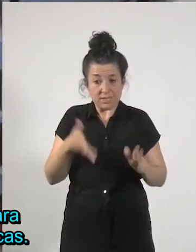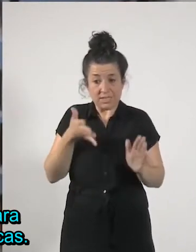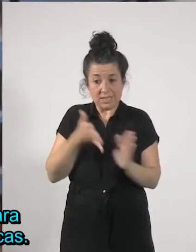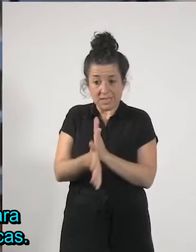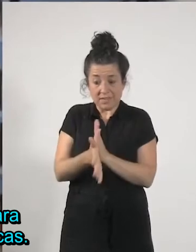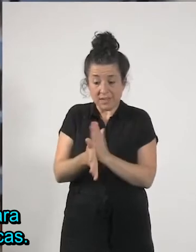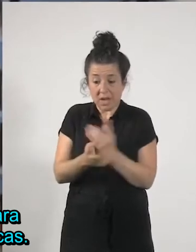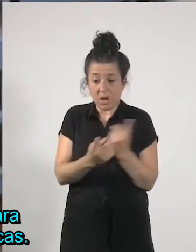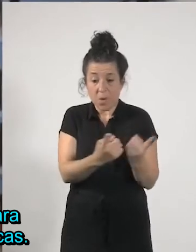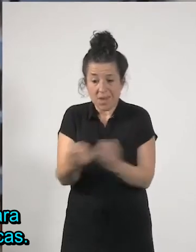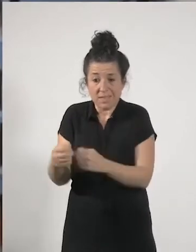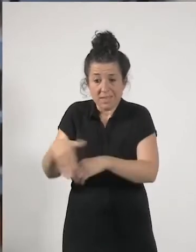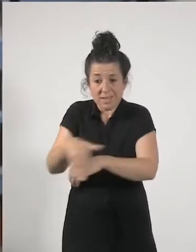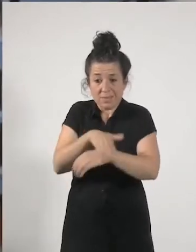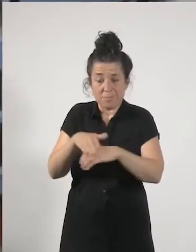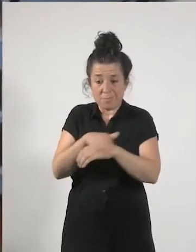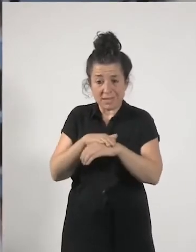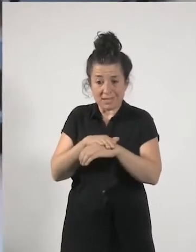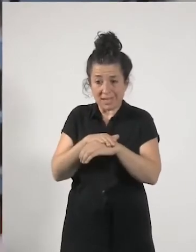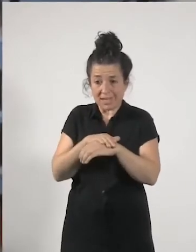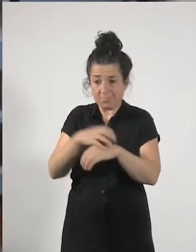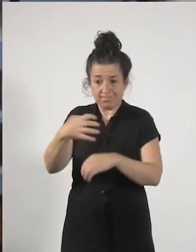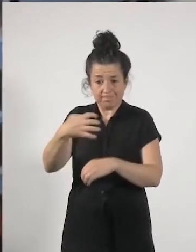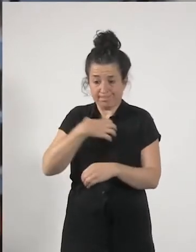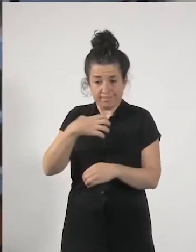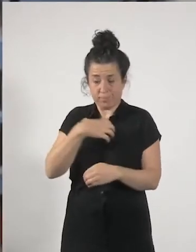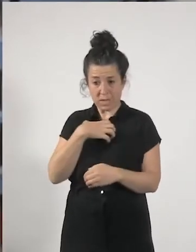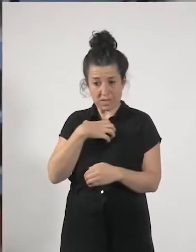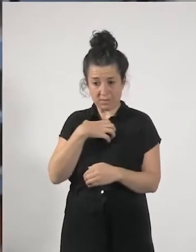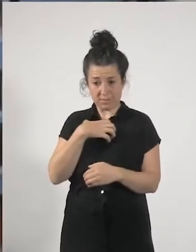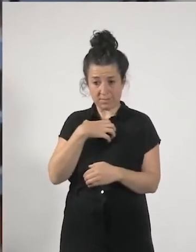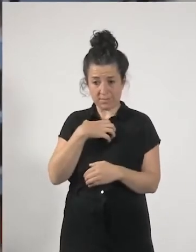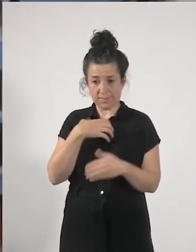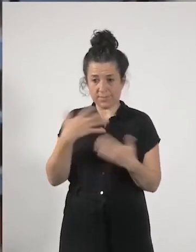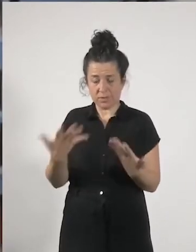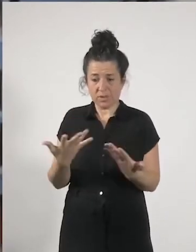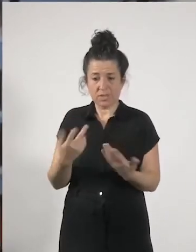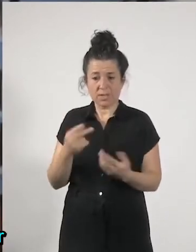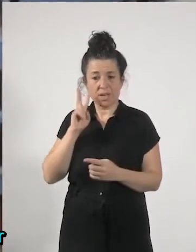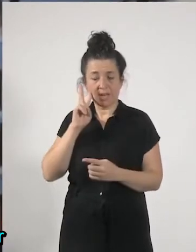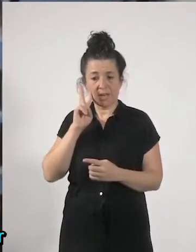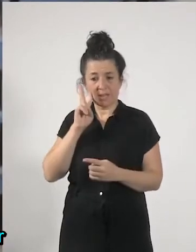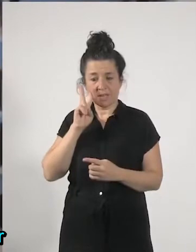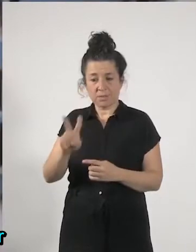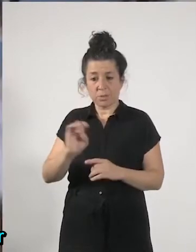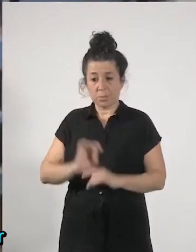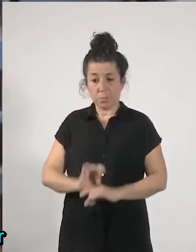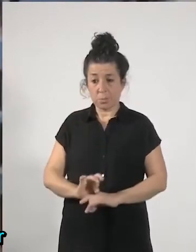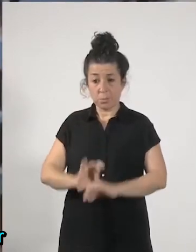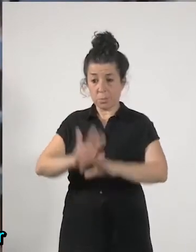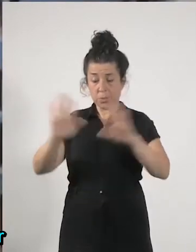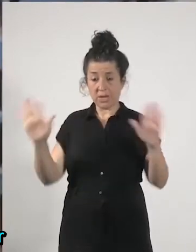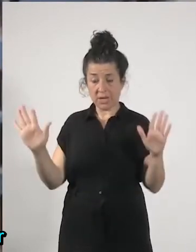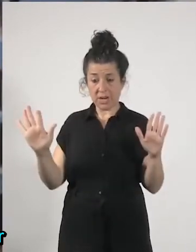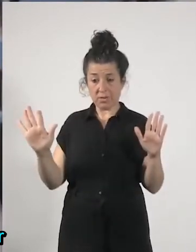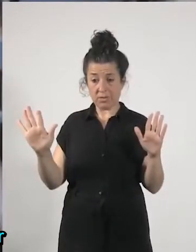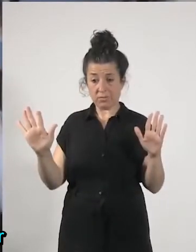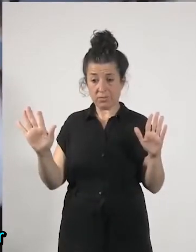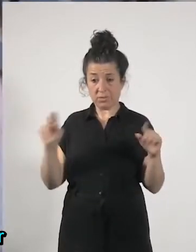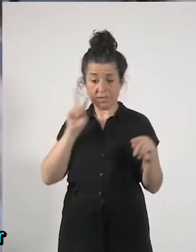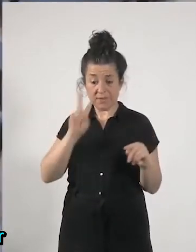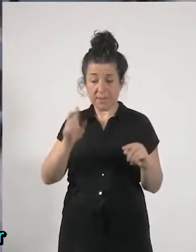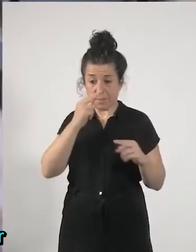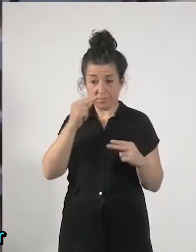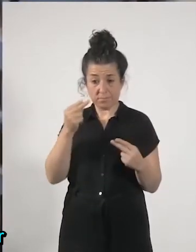a las necesidades básicas ¿no? entonces ha dejado muy muy muy en evidencia la no solo la precariedad